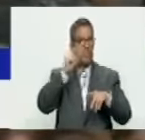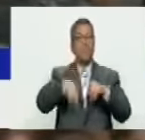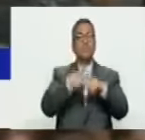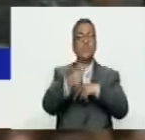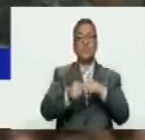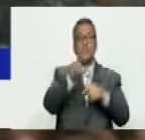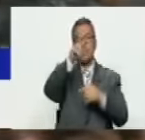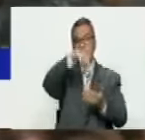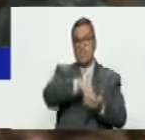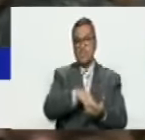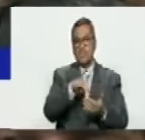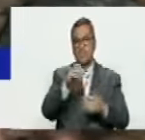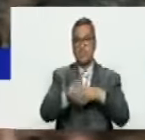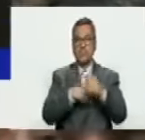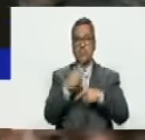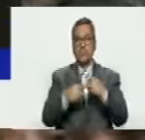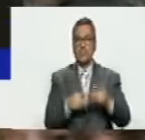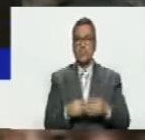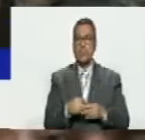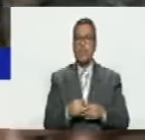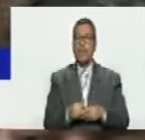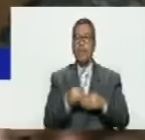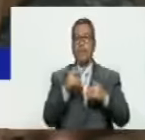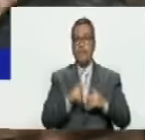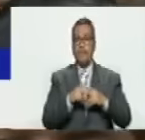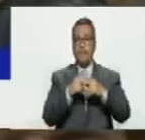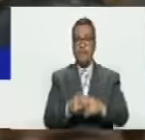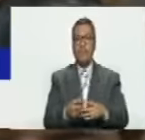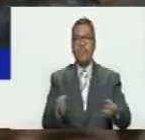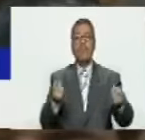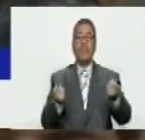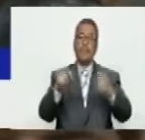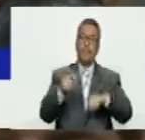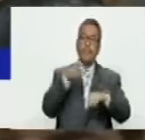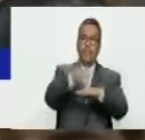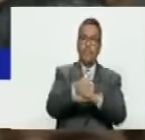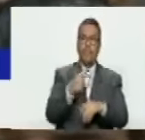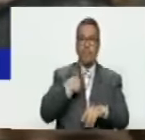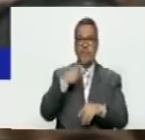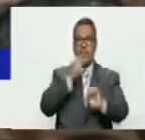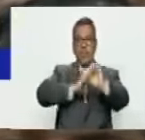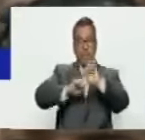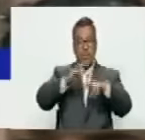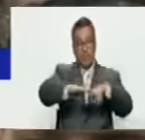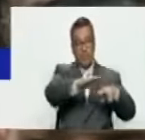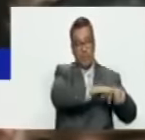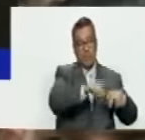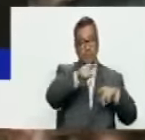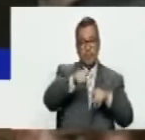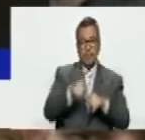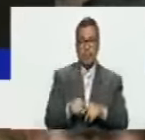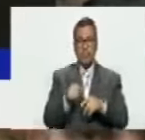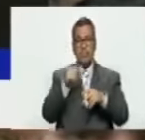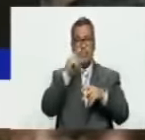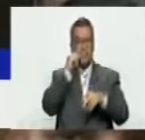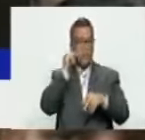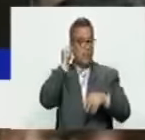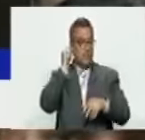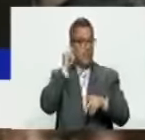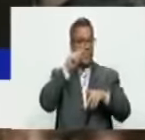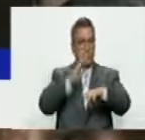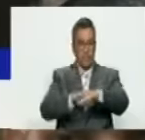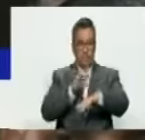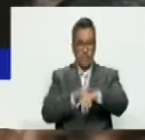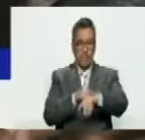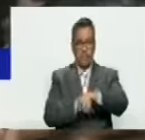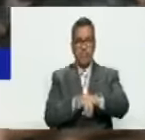el 2000 se hizo un protocolo facultativo de adhesión donde defiende a los niños y a la niña en situación